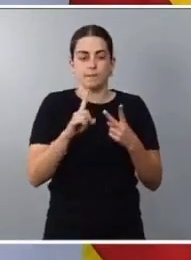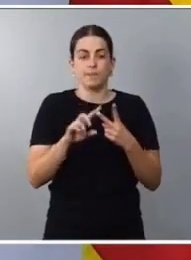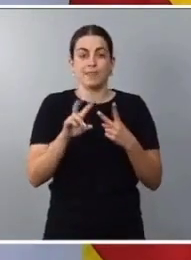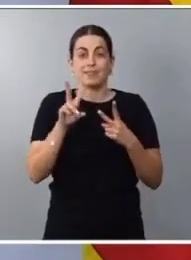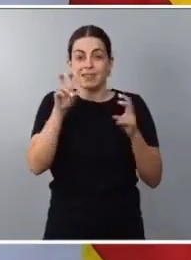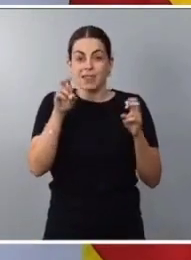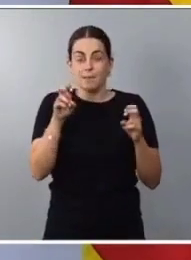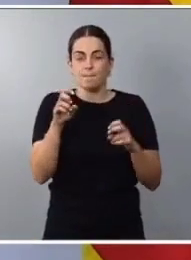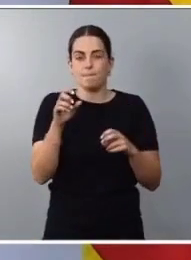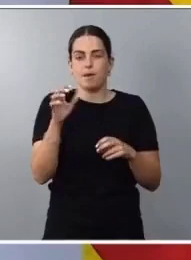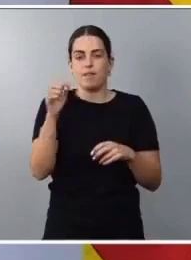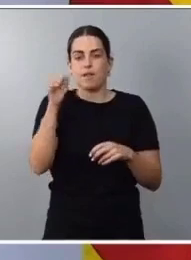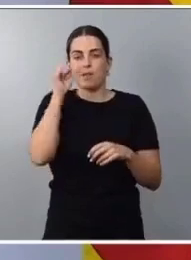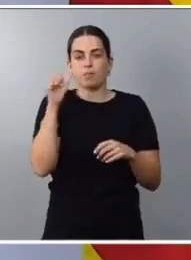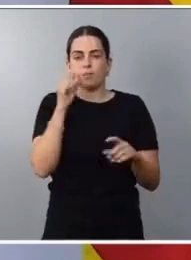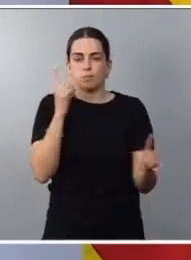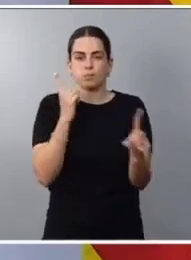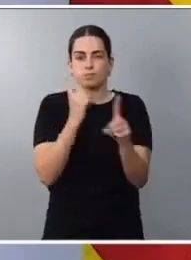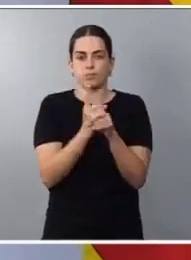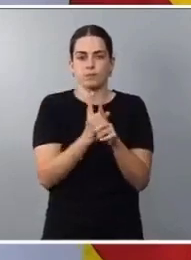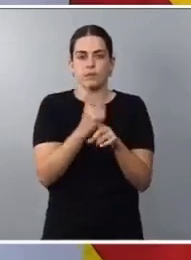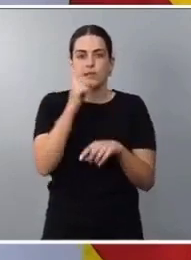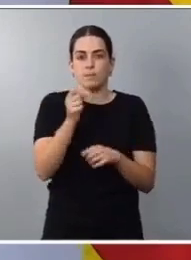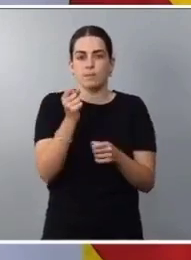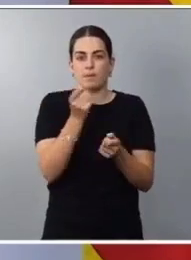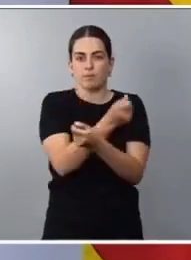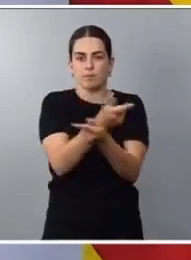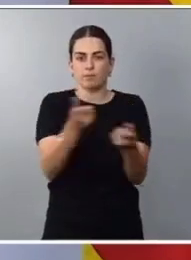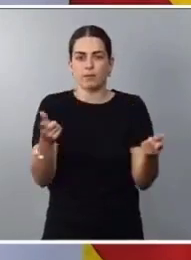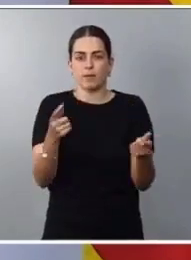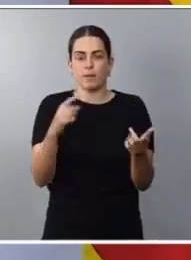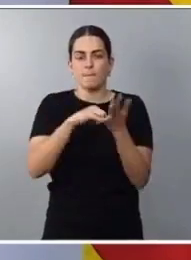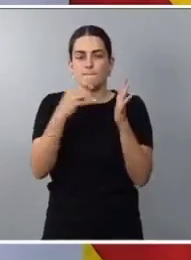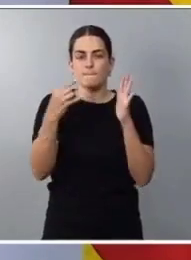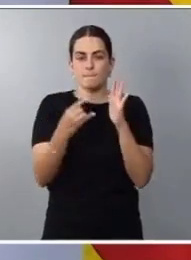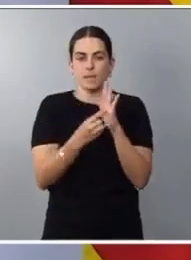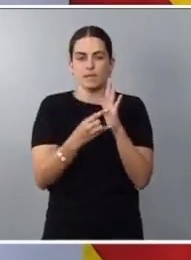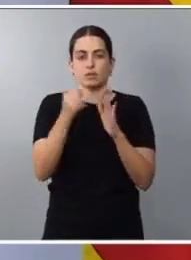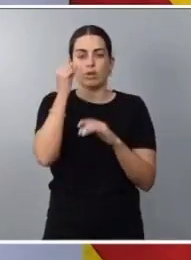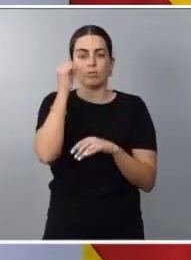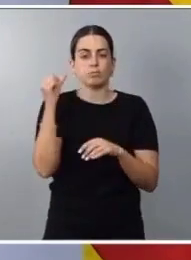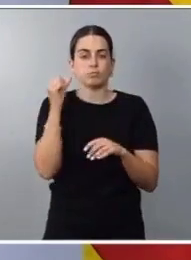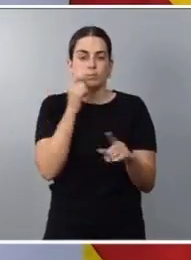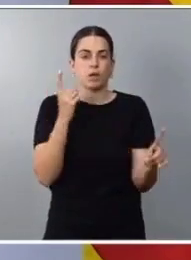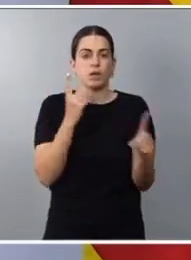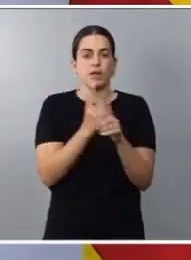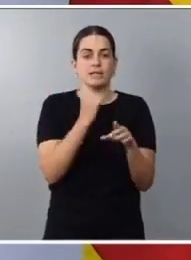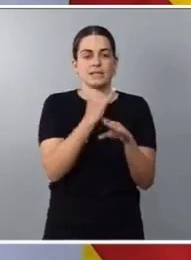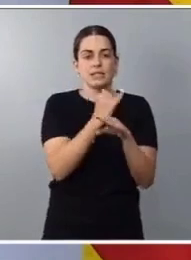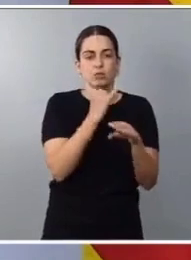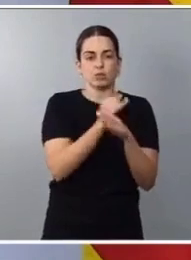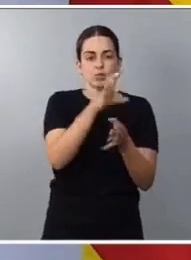distribuiremos de manera gratuita métodos anticonceptivos barrera en institutos, en centros penitenciarios, en centros de servicios